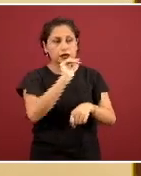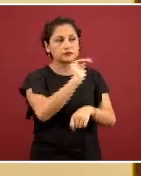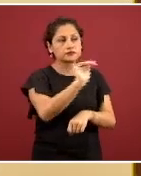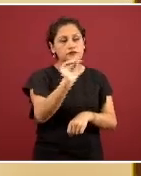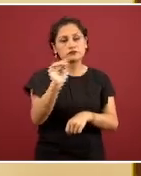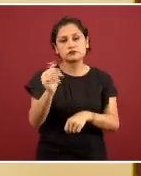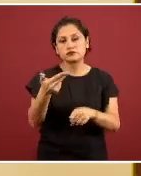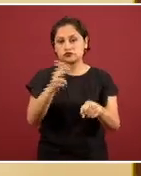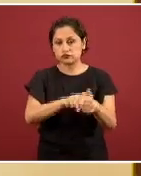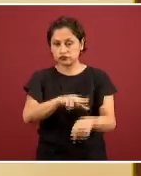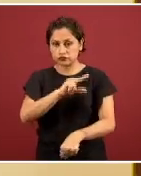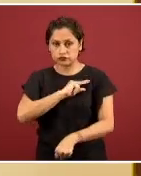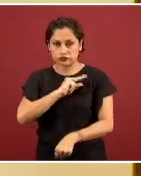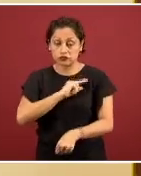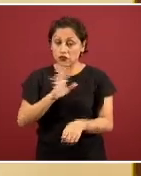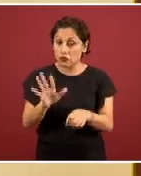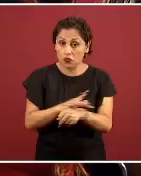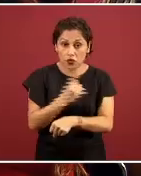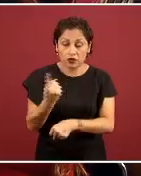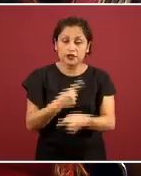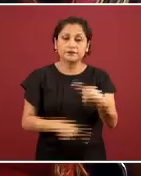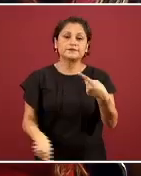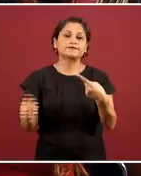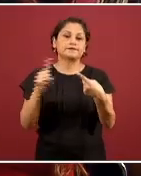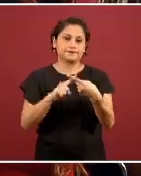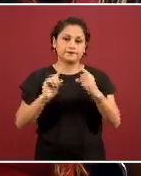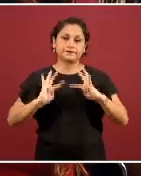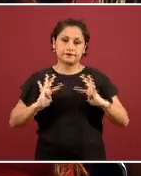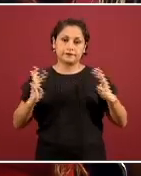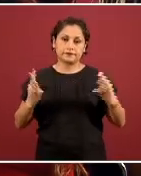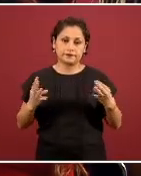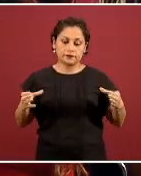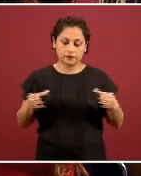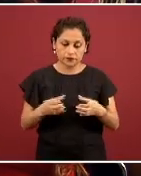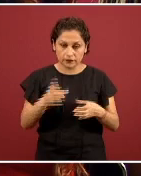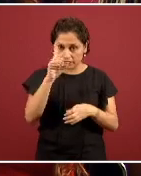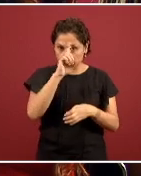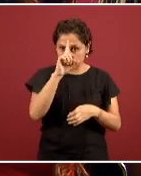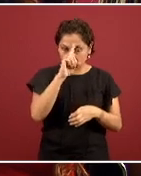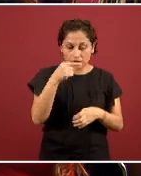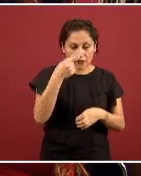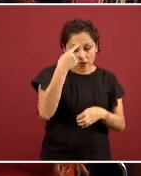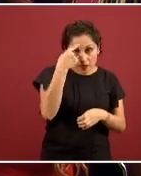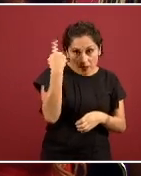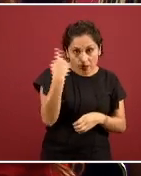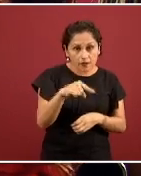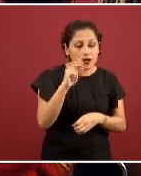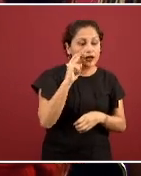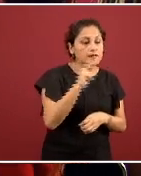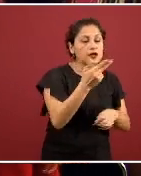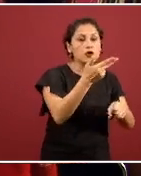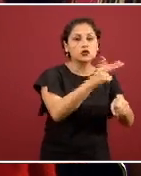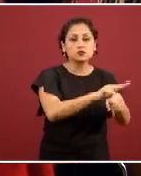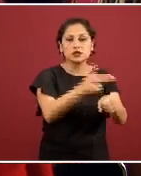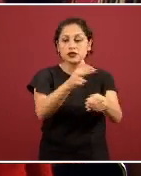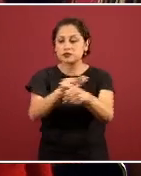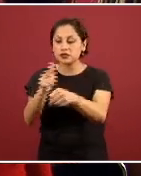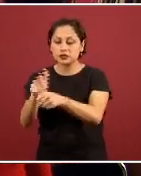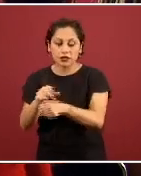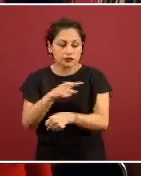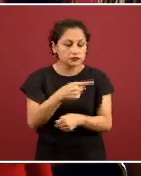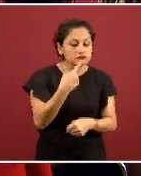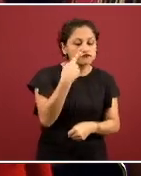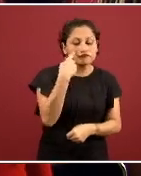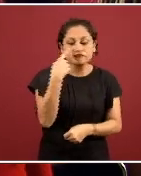Primero, porque tenemos como atribución al consejo la certificación de hospitales. La certificación es voluntaria. Sin embargo,